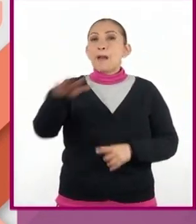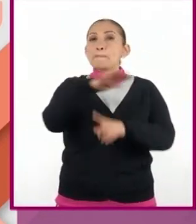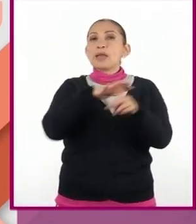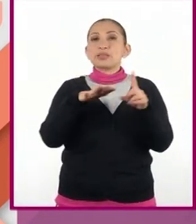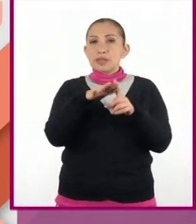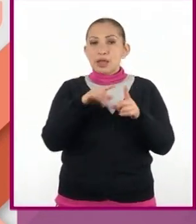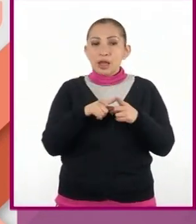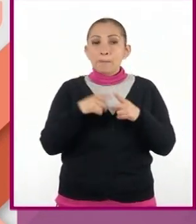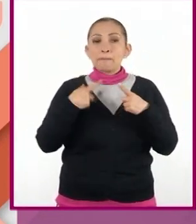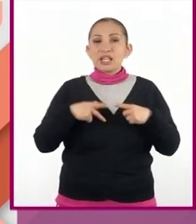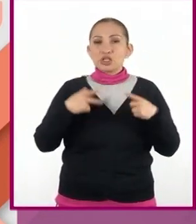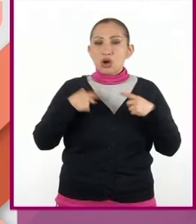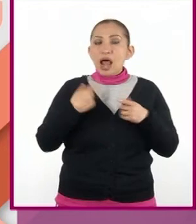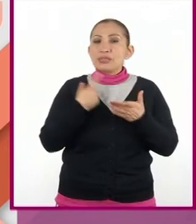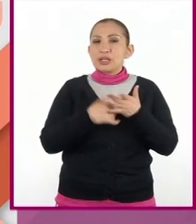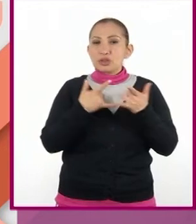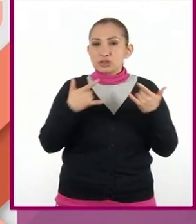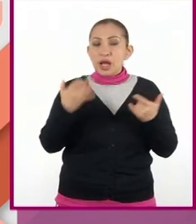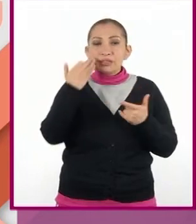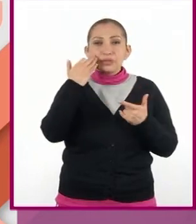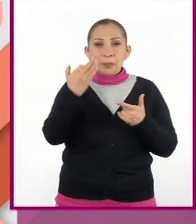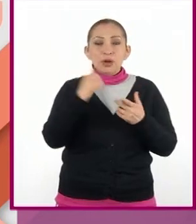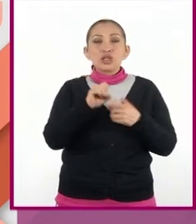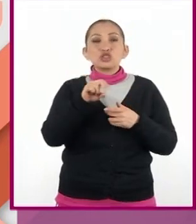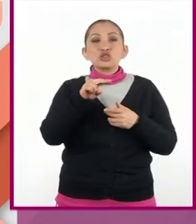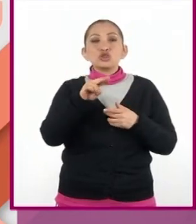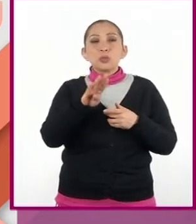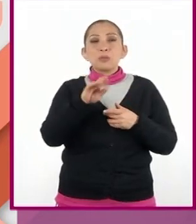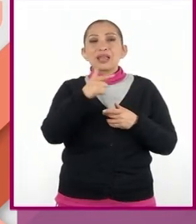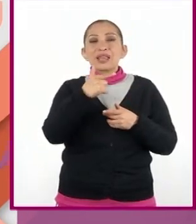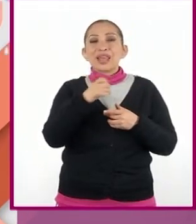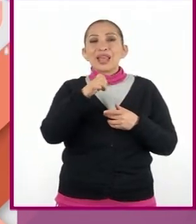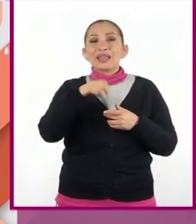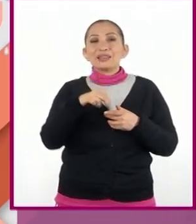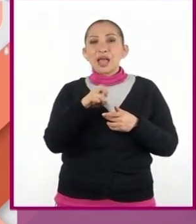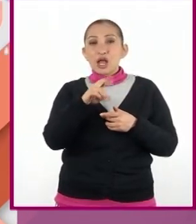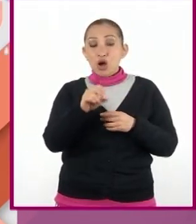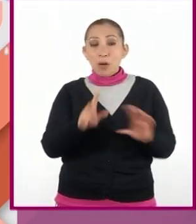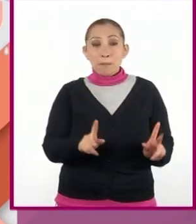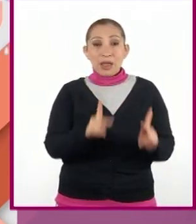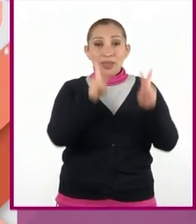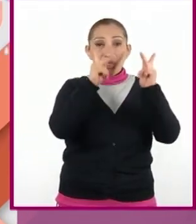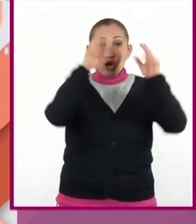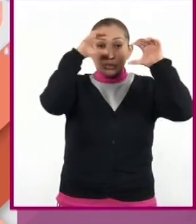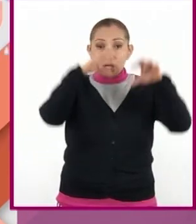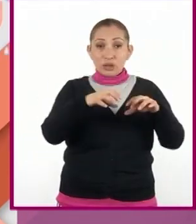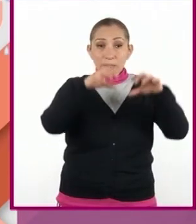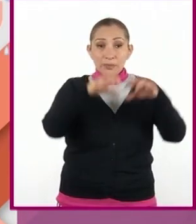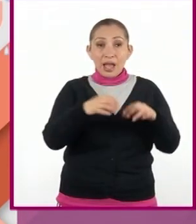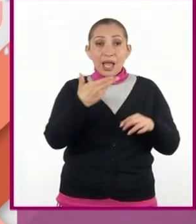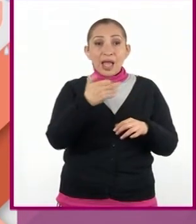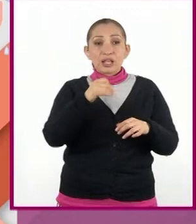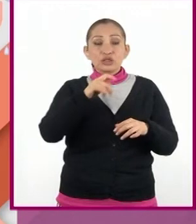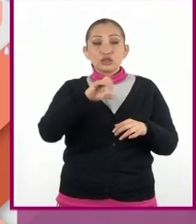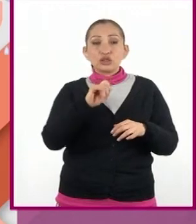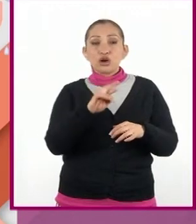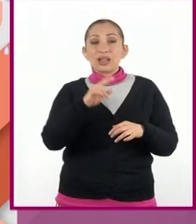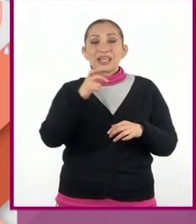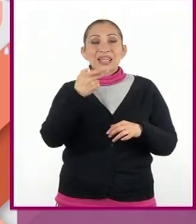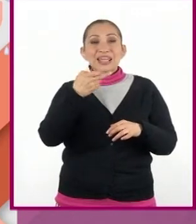Ambiente, personajes, época, subgénero. El vendedor de lluvias, de Héctor Hidalgo.